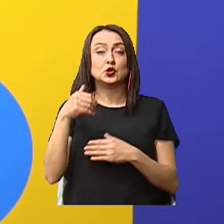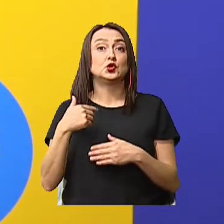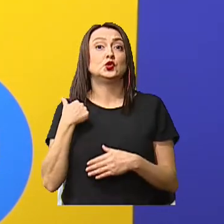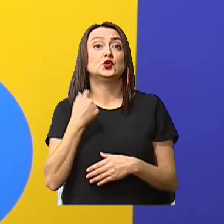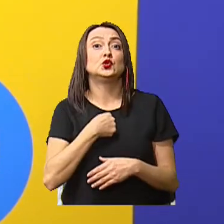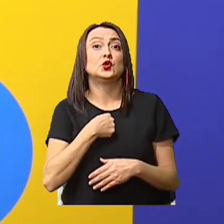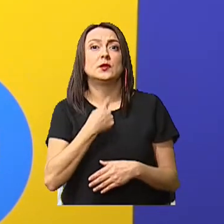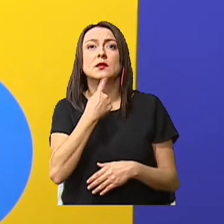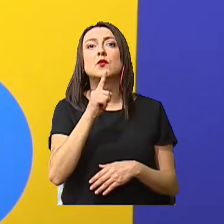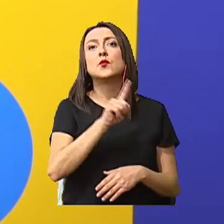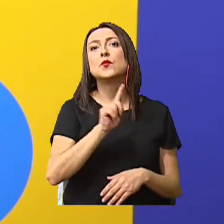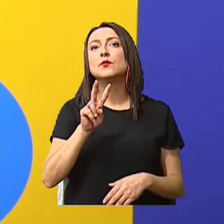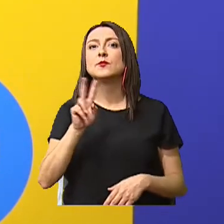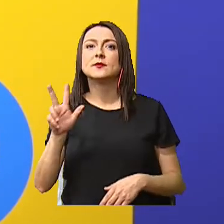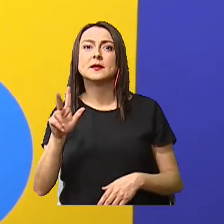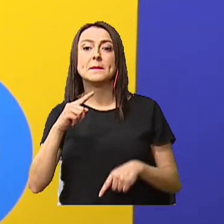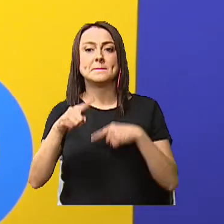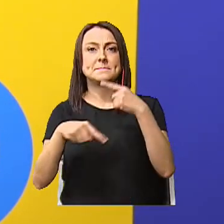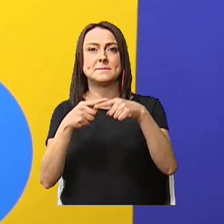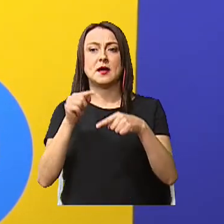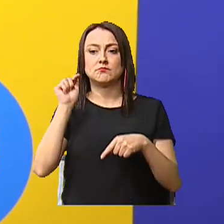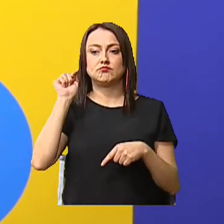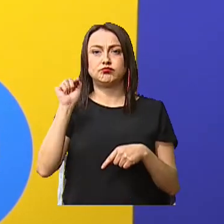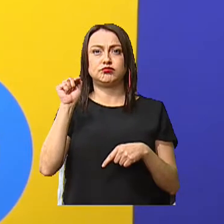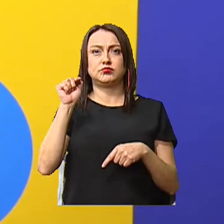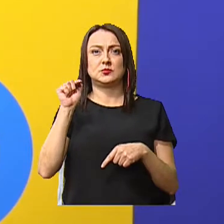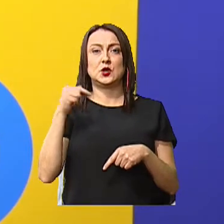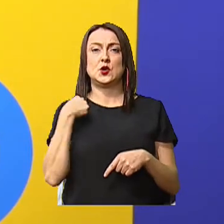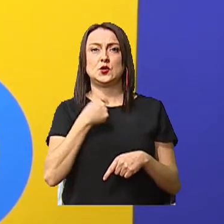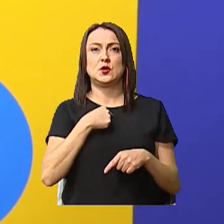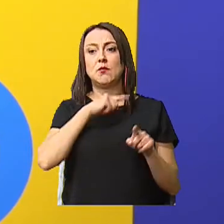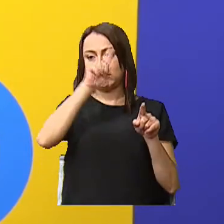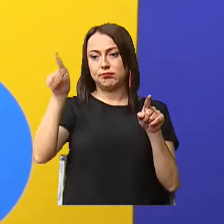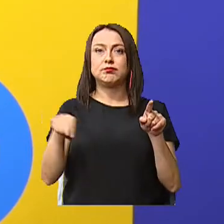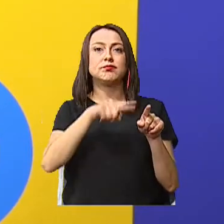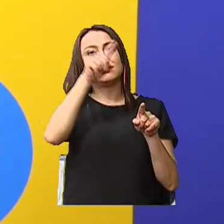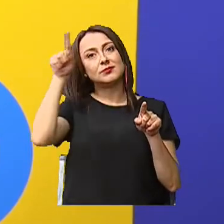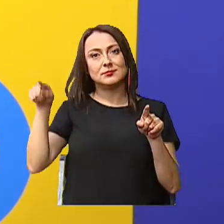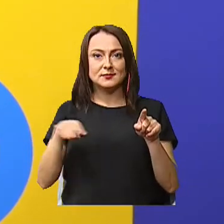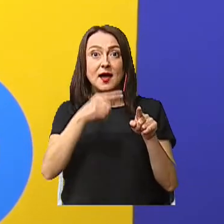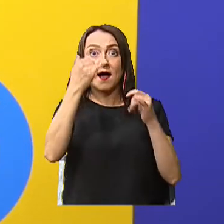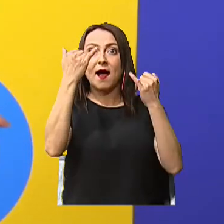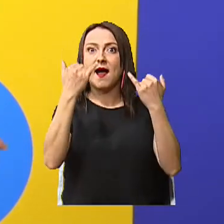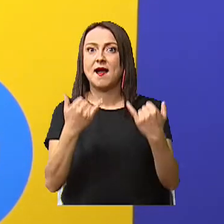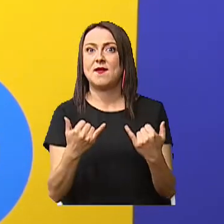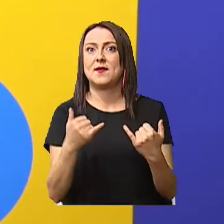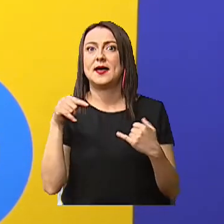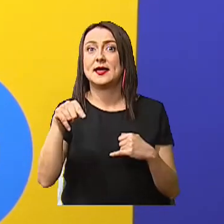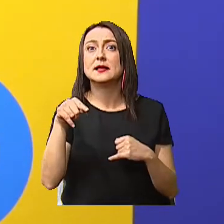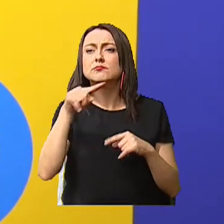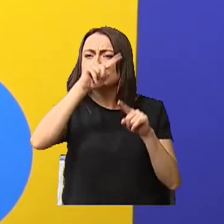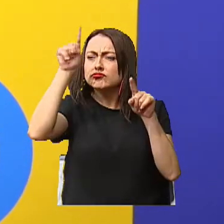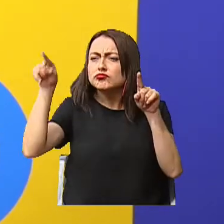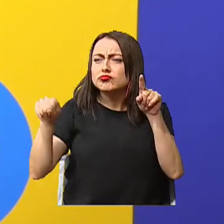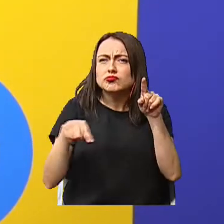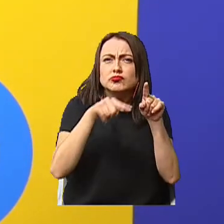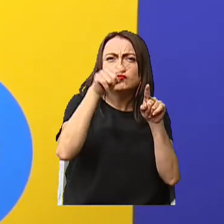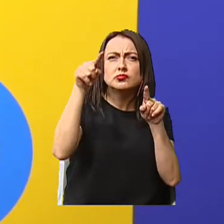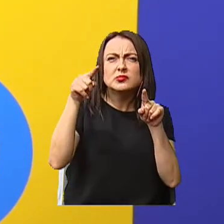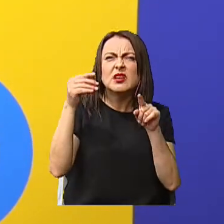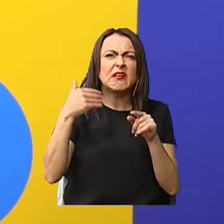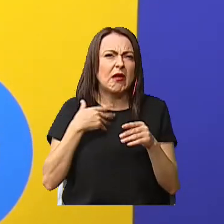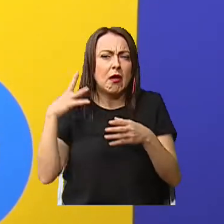cuente uno, tres, van a pulsar y vamos a girar la ruleta. Ahora, en esta ruleta vamos a